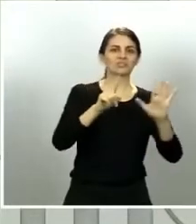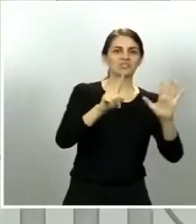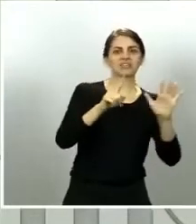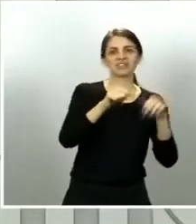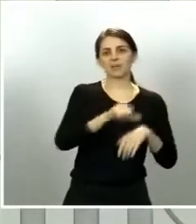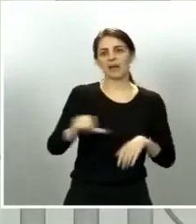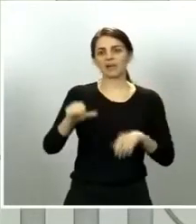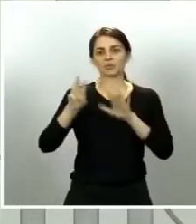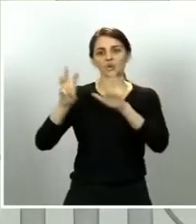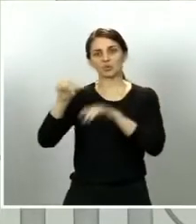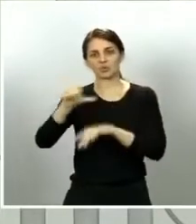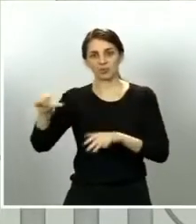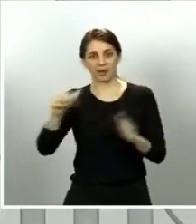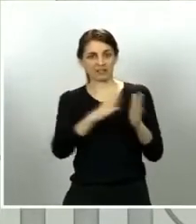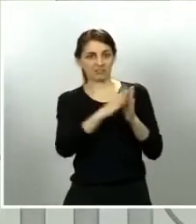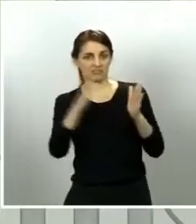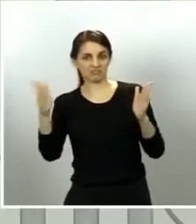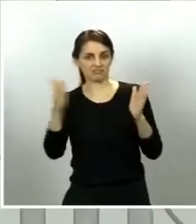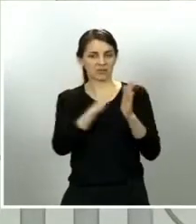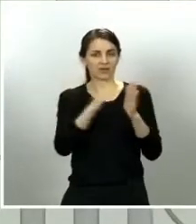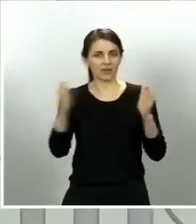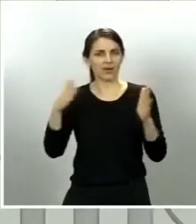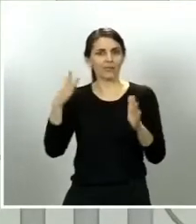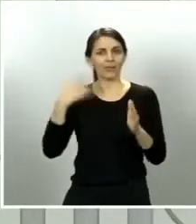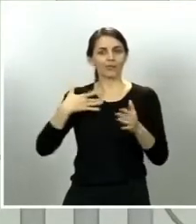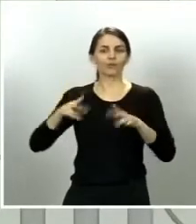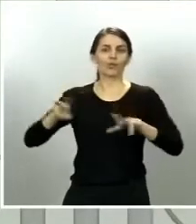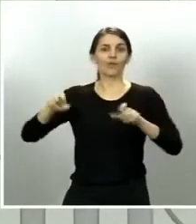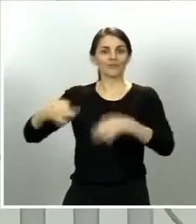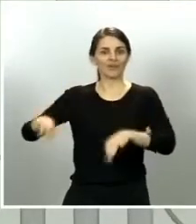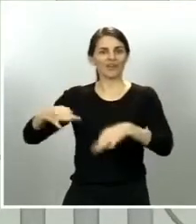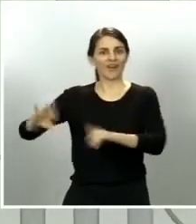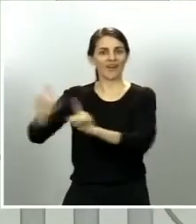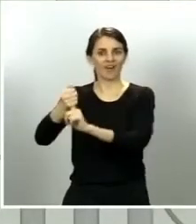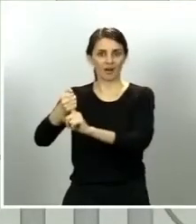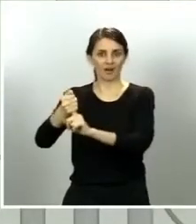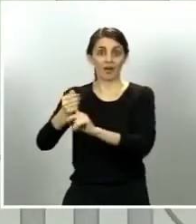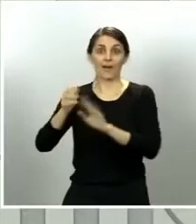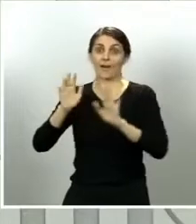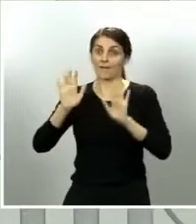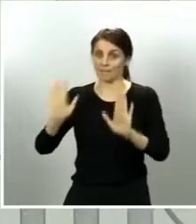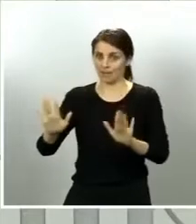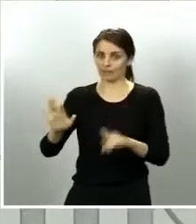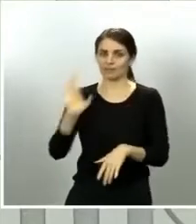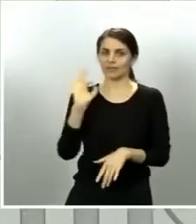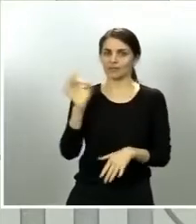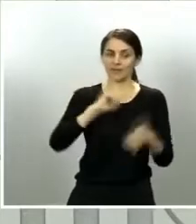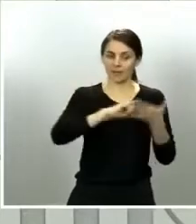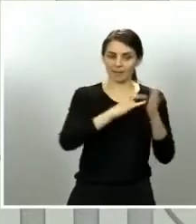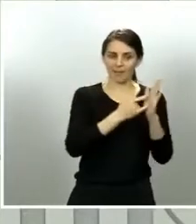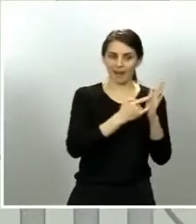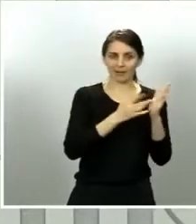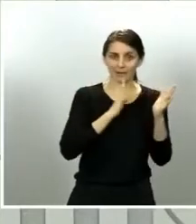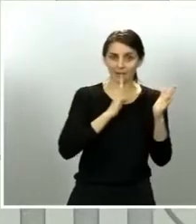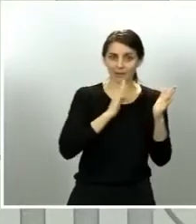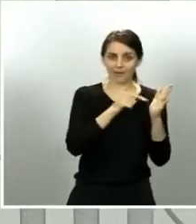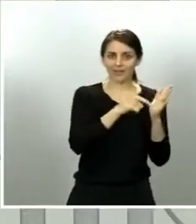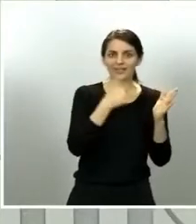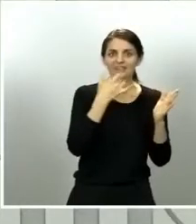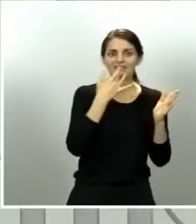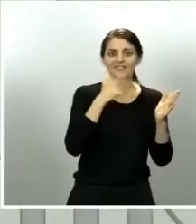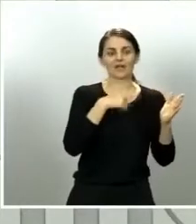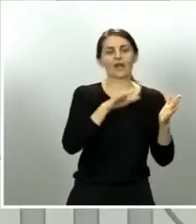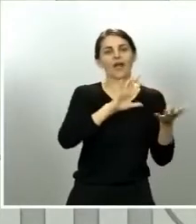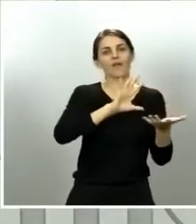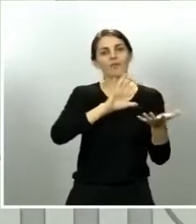pero es un plan también que permite, si las cosas no van por el camino que tienen que ir, tomarnos el tiempo que